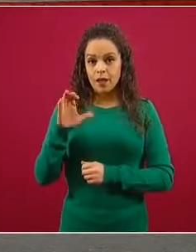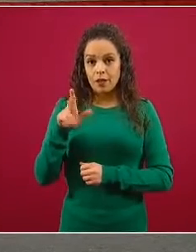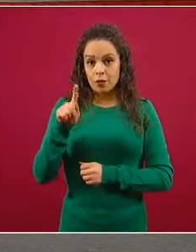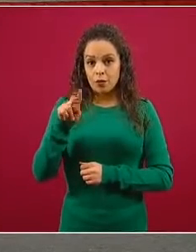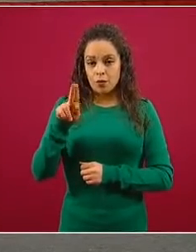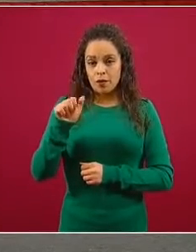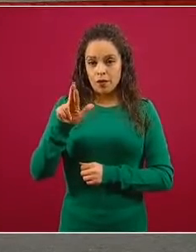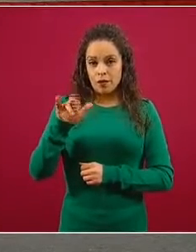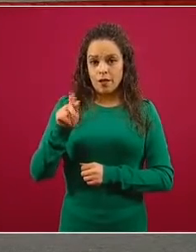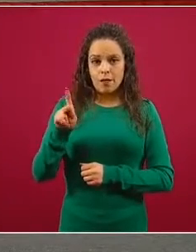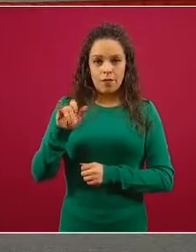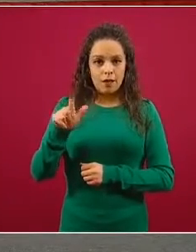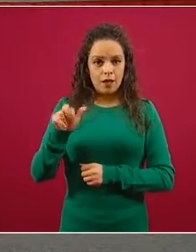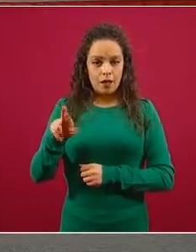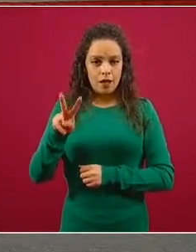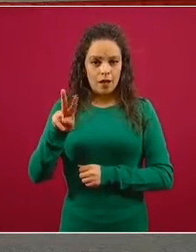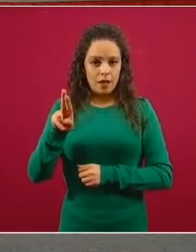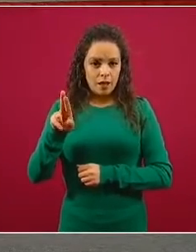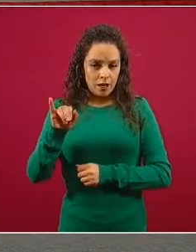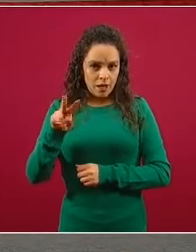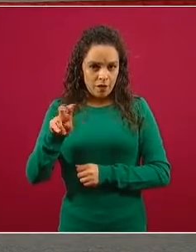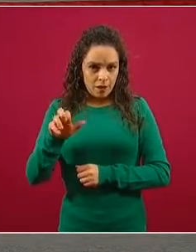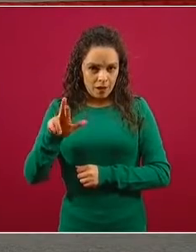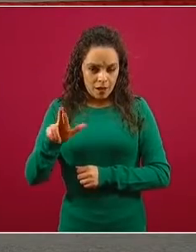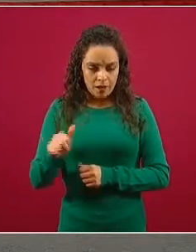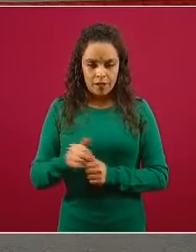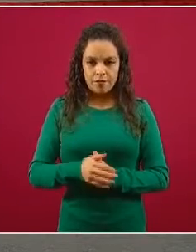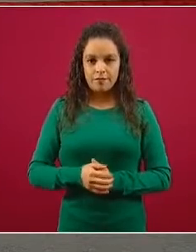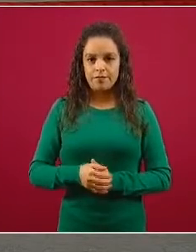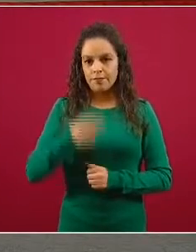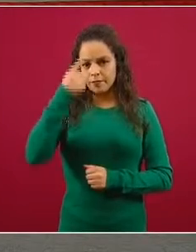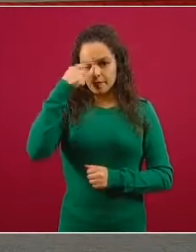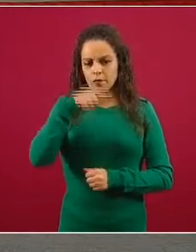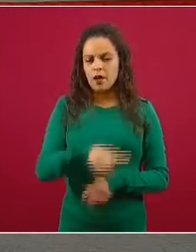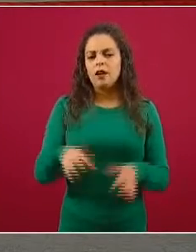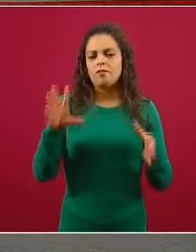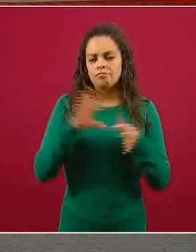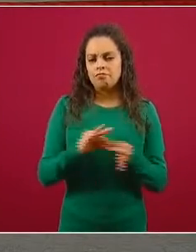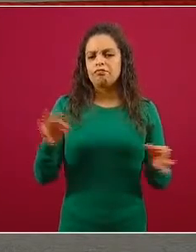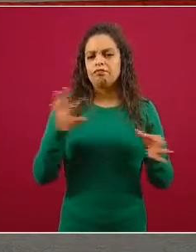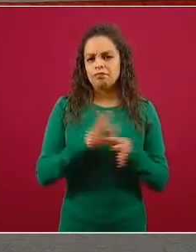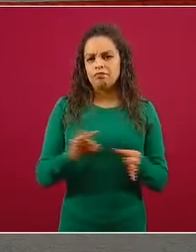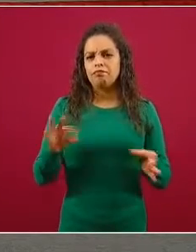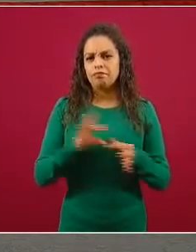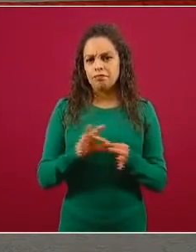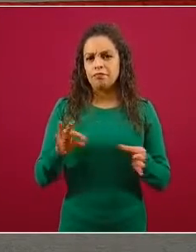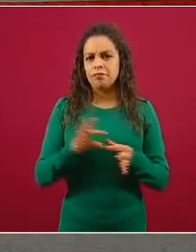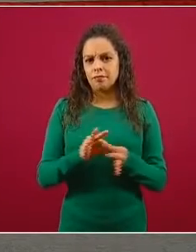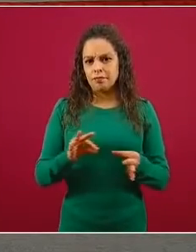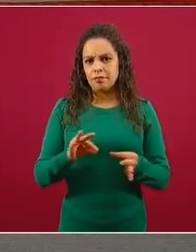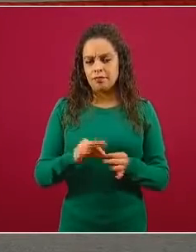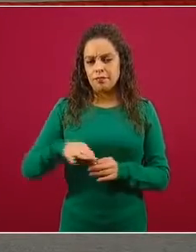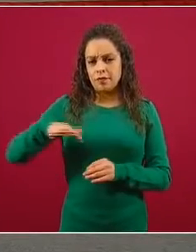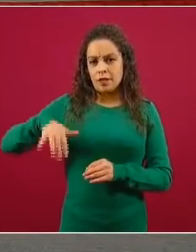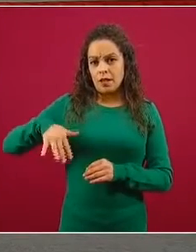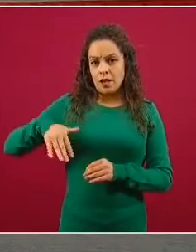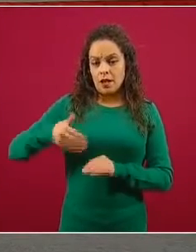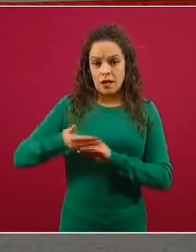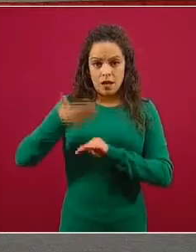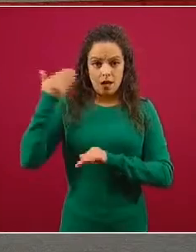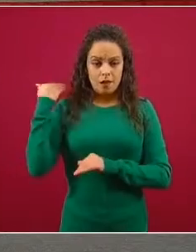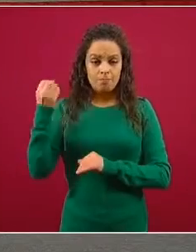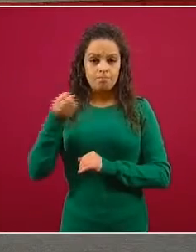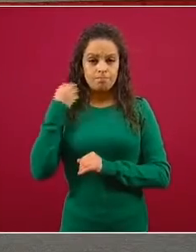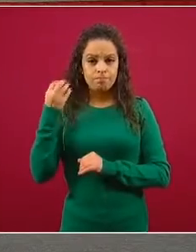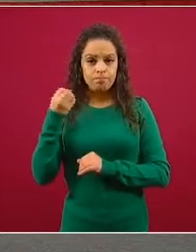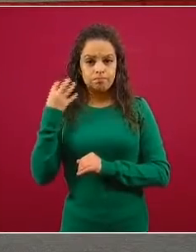presente de lo que ya hemos empezado a hablar en sesiones, en conferencias